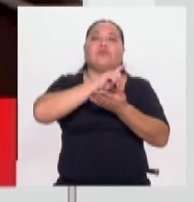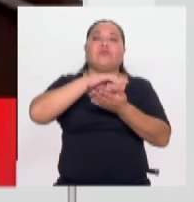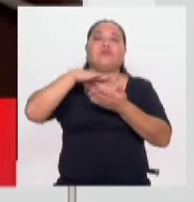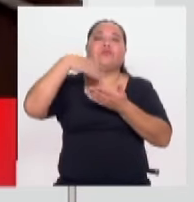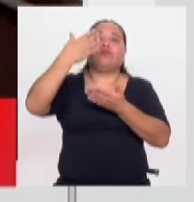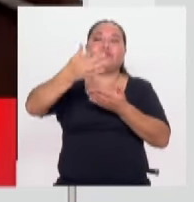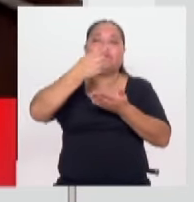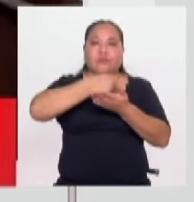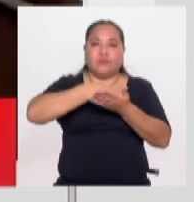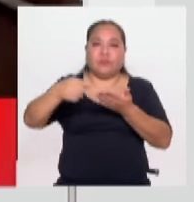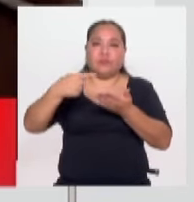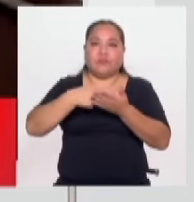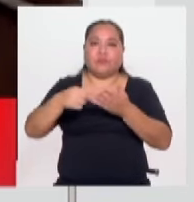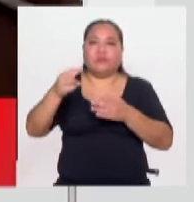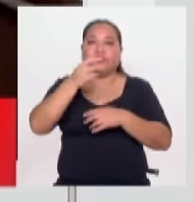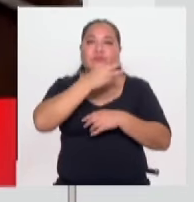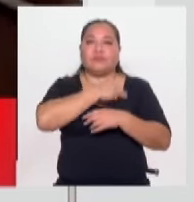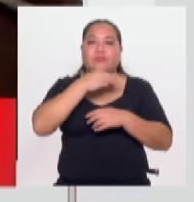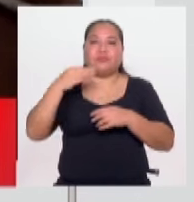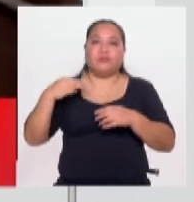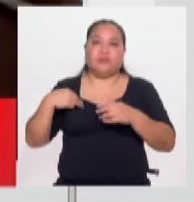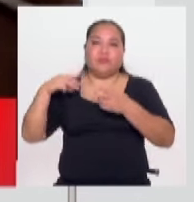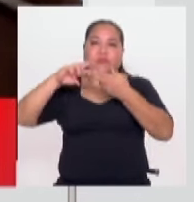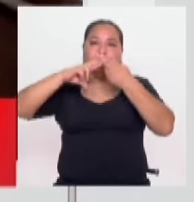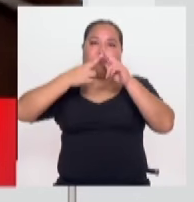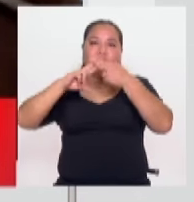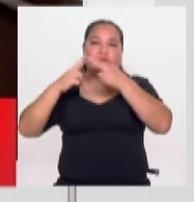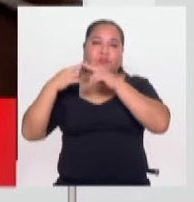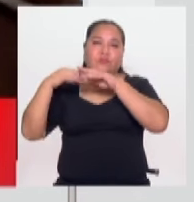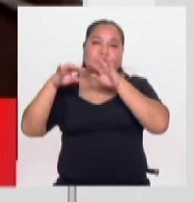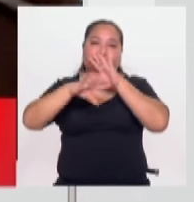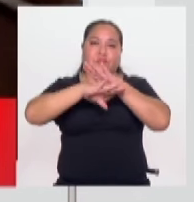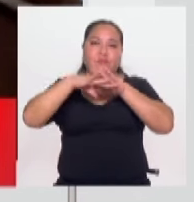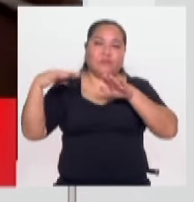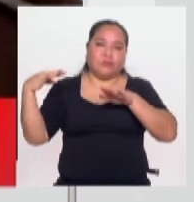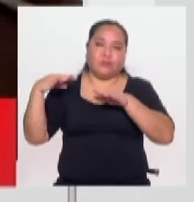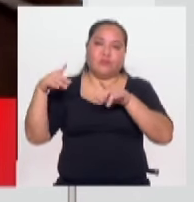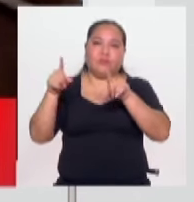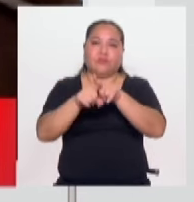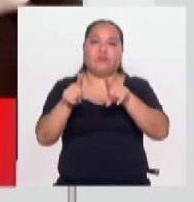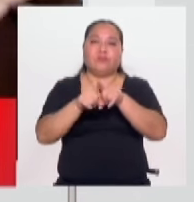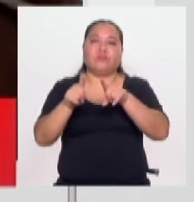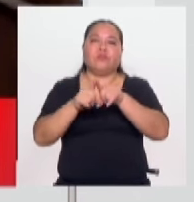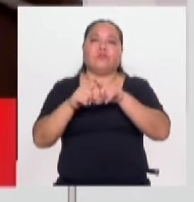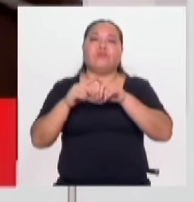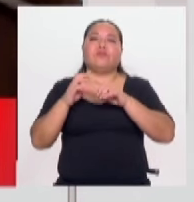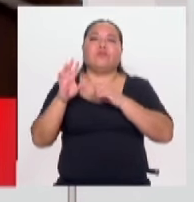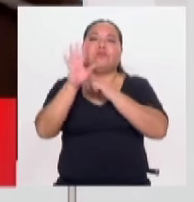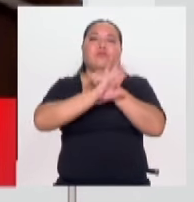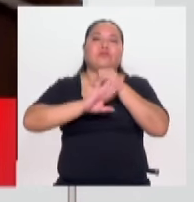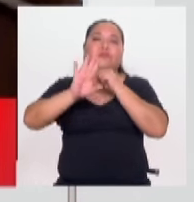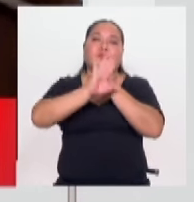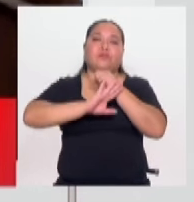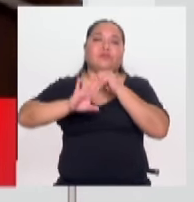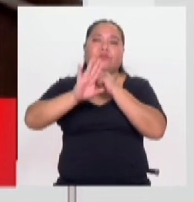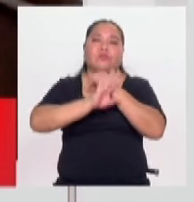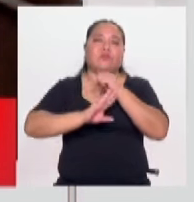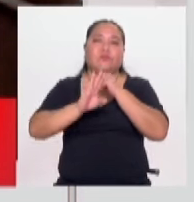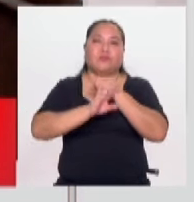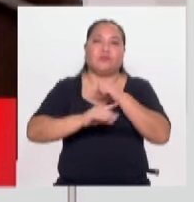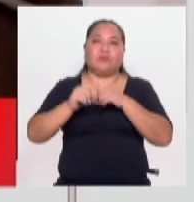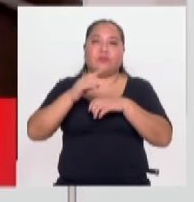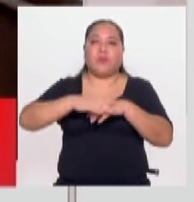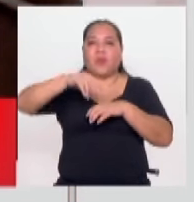los ministros de Relaciones Exteriores y también de Seguridad Pública, de Perú, de